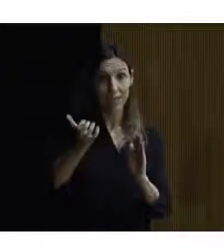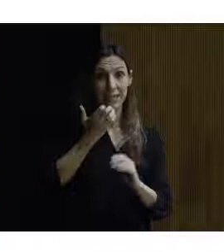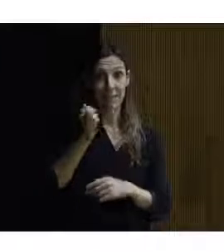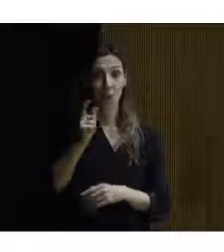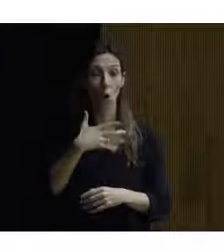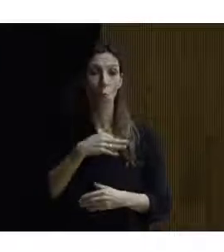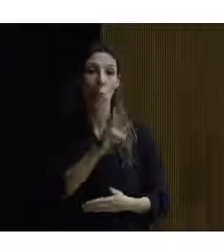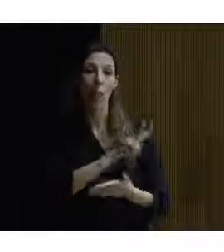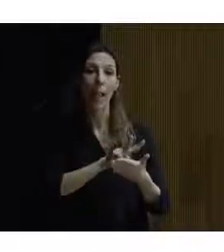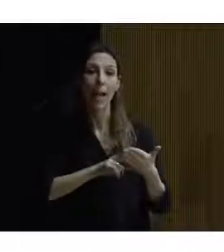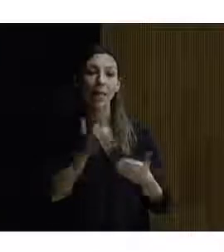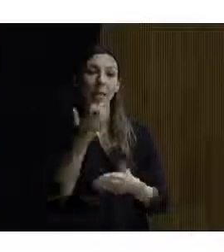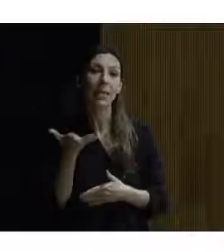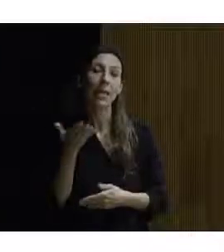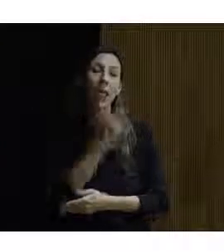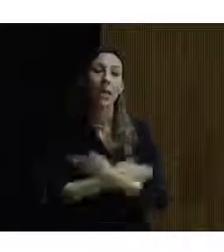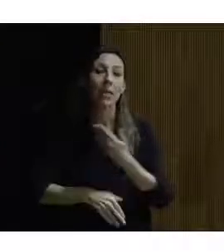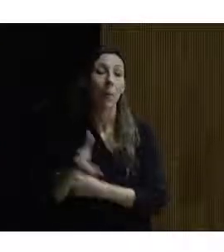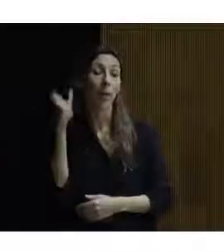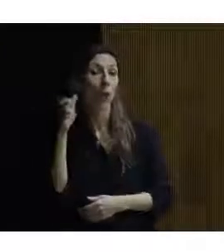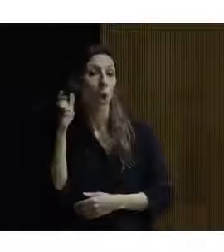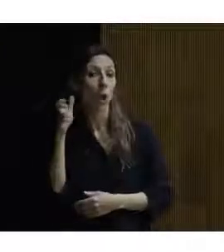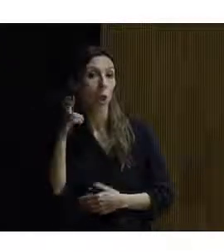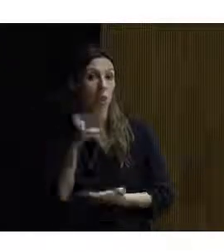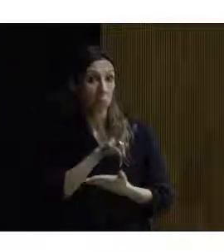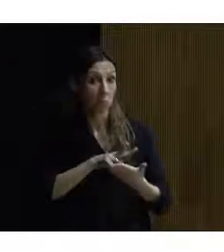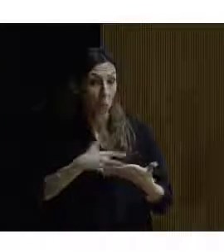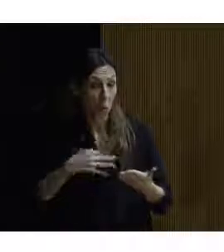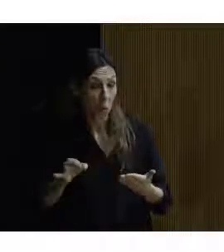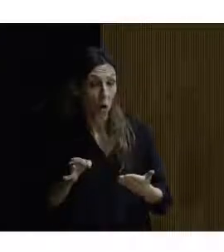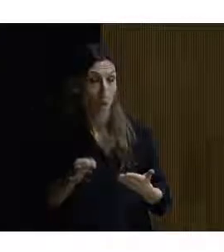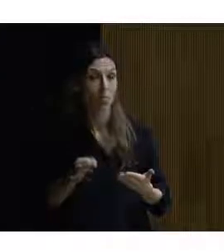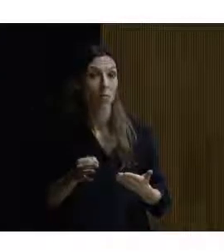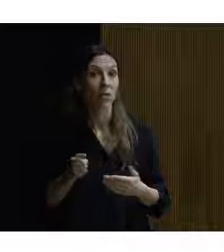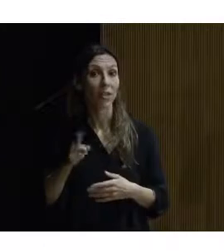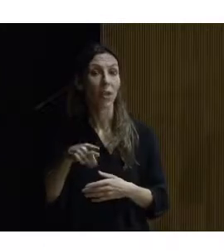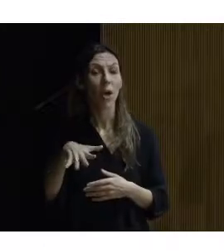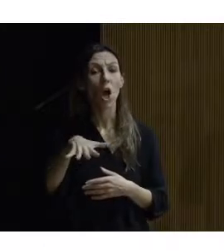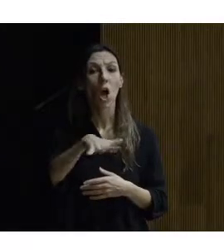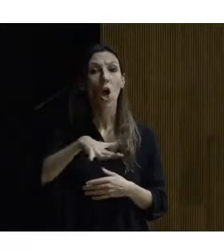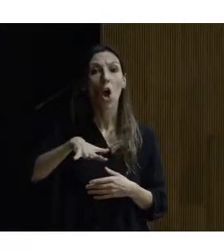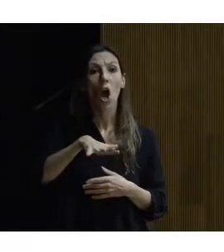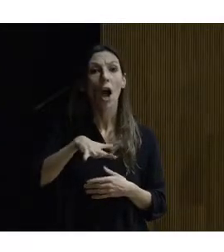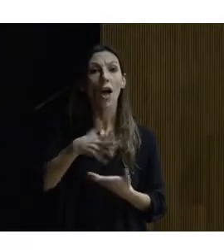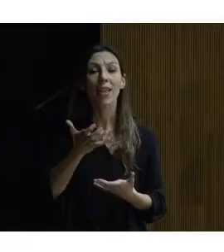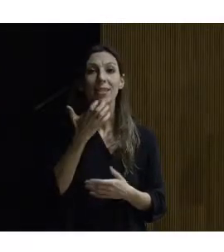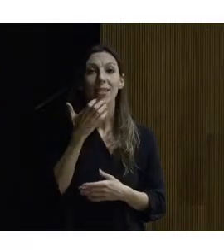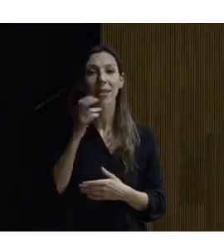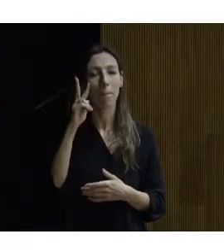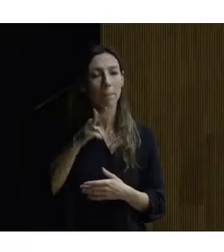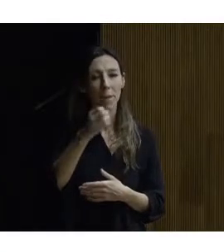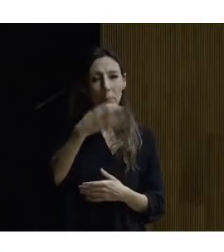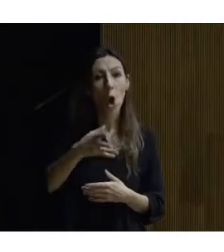leer si tengo discapacidad auditiva y localizar en el caso de que no vea bien o no se va